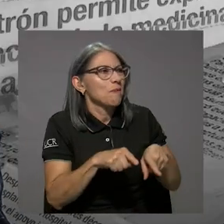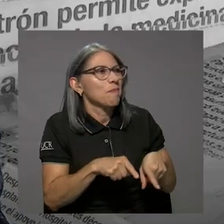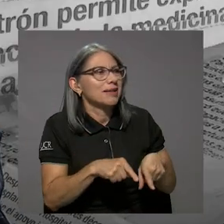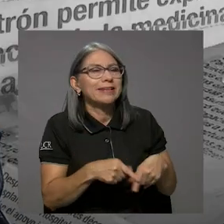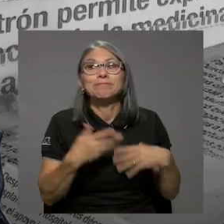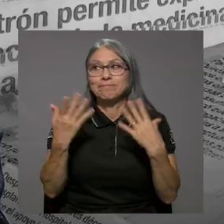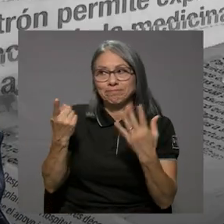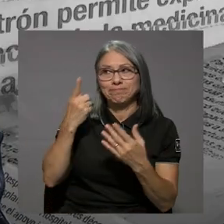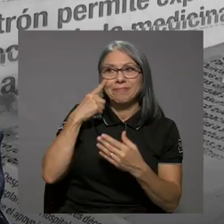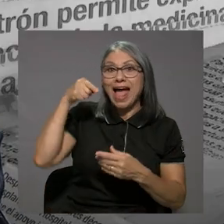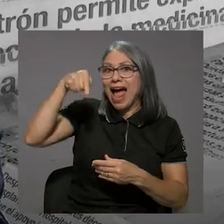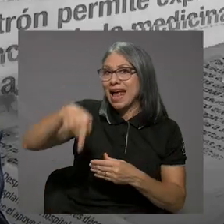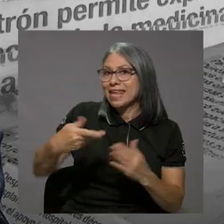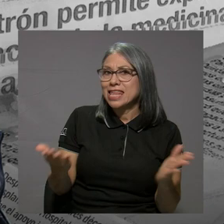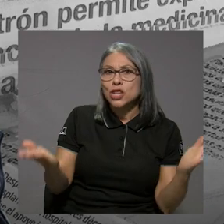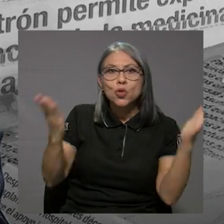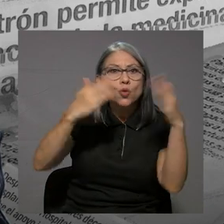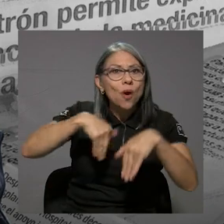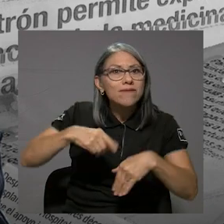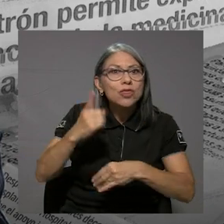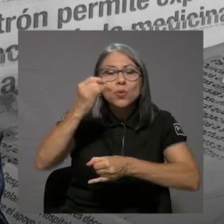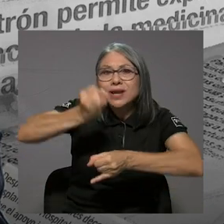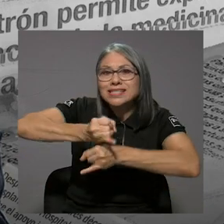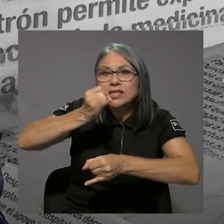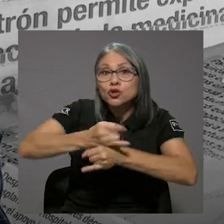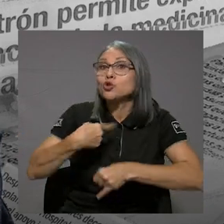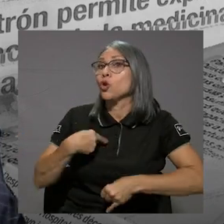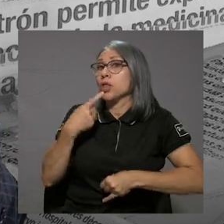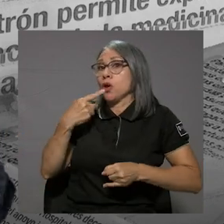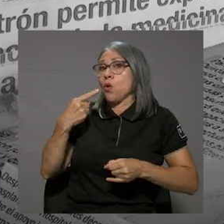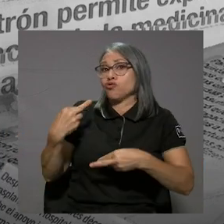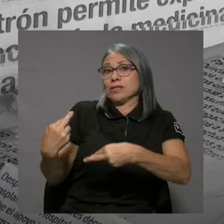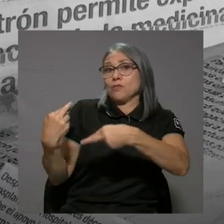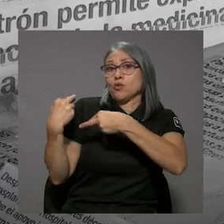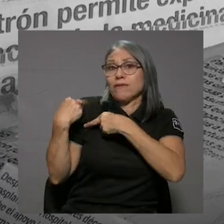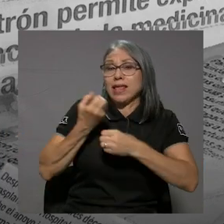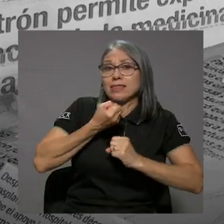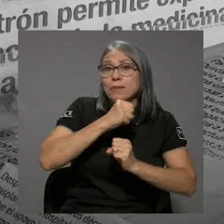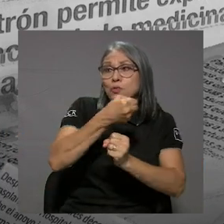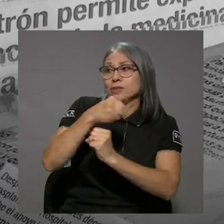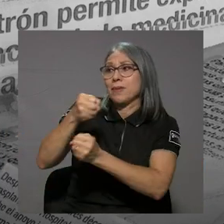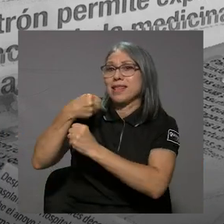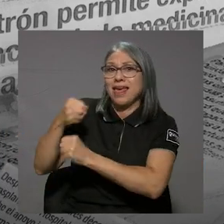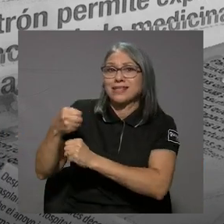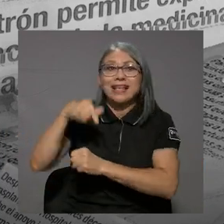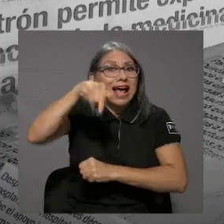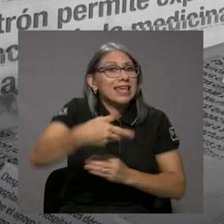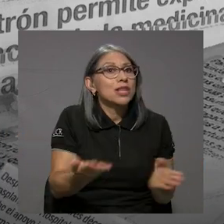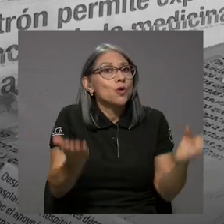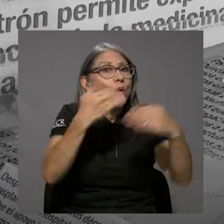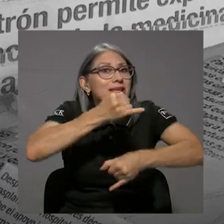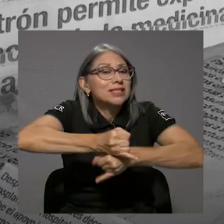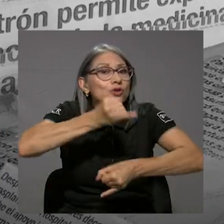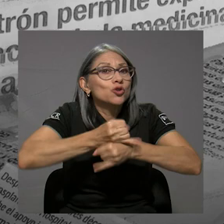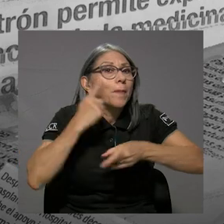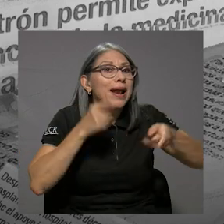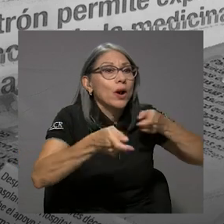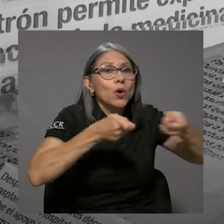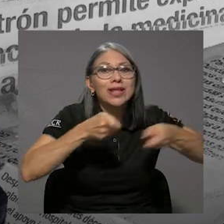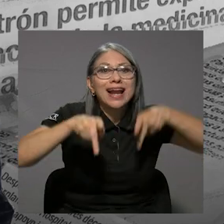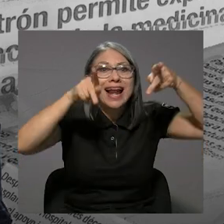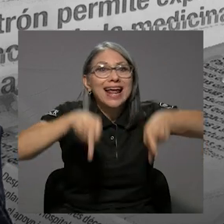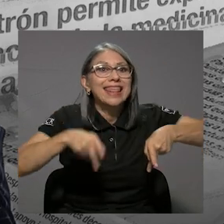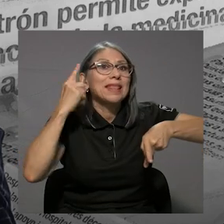habido una institución, y yo digo responsabilidad de las municipalidades, que controlen el que la gente no invada las áreas de